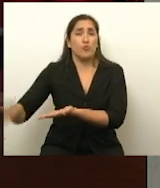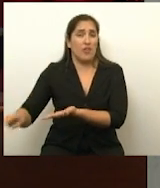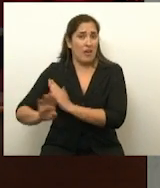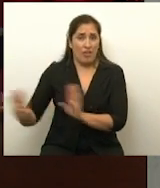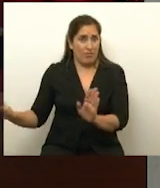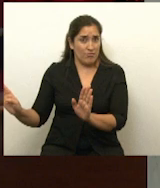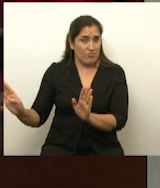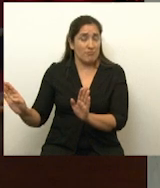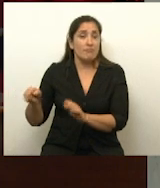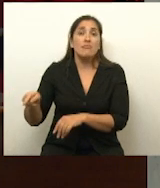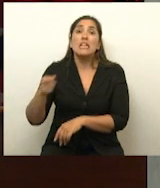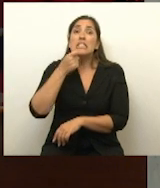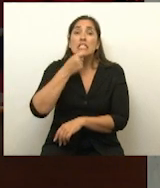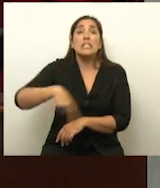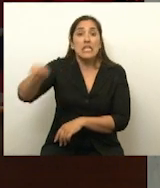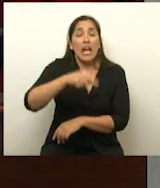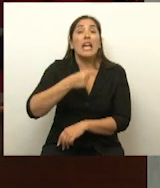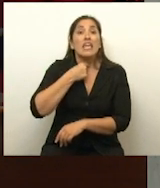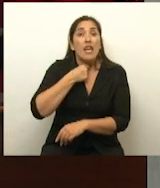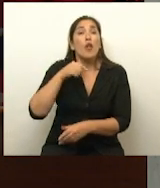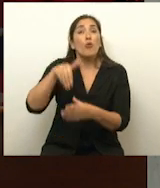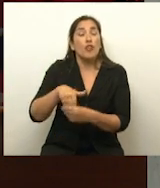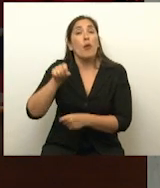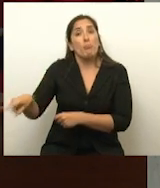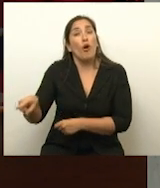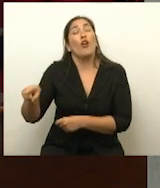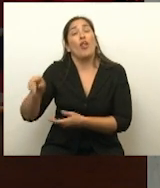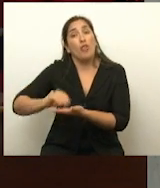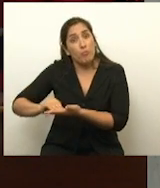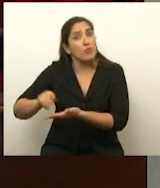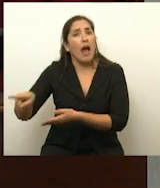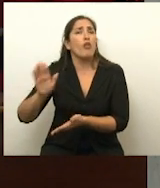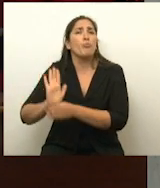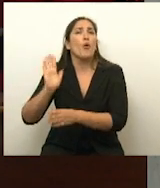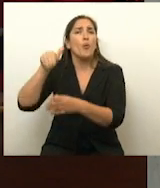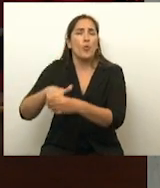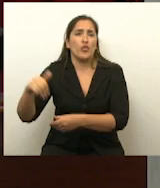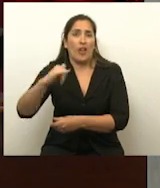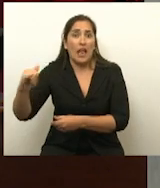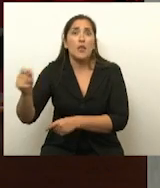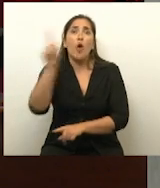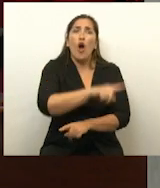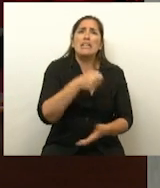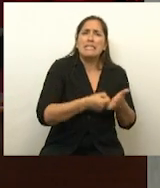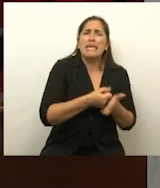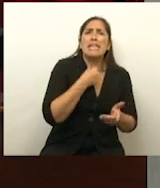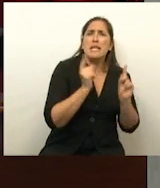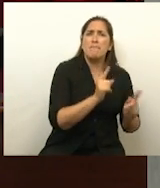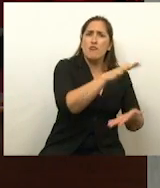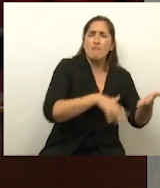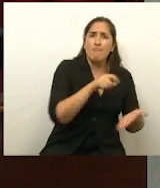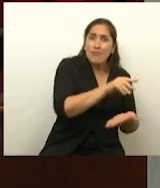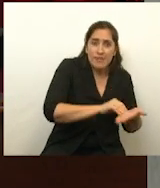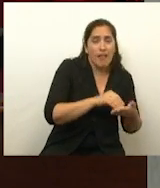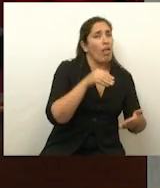Así que los que quieran votar por la versión de diputados, votan por la negativa. Y los que quieren votar por insistir en la del Senado, por la positiva,